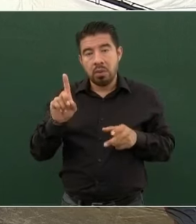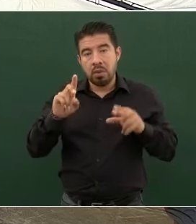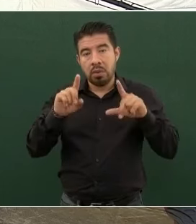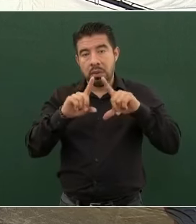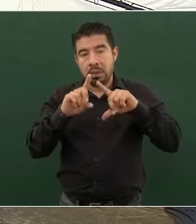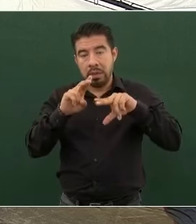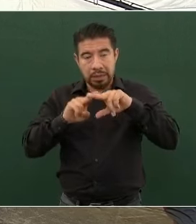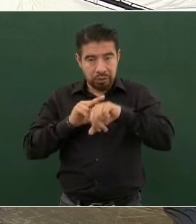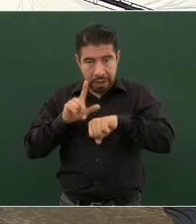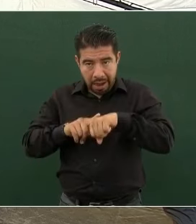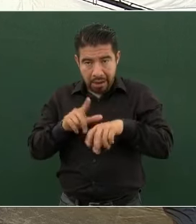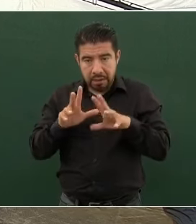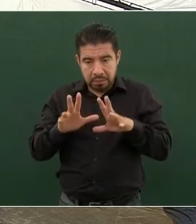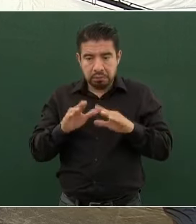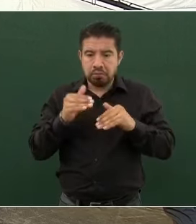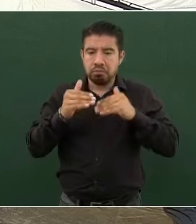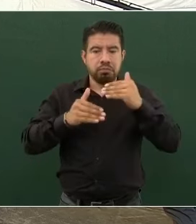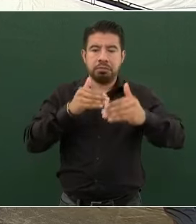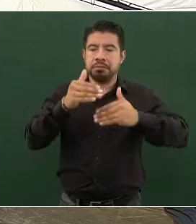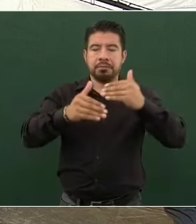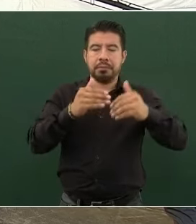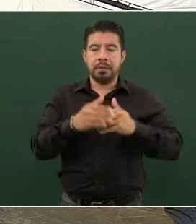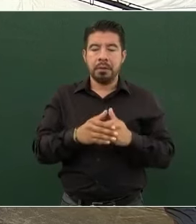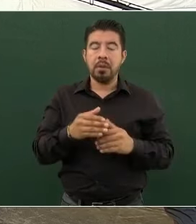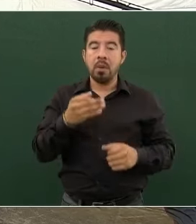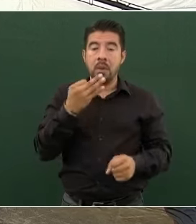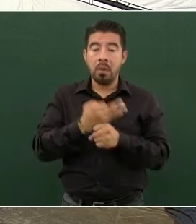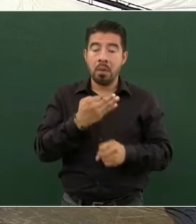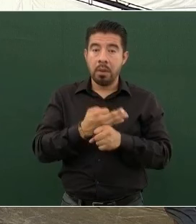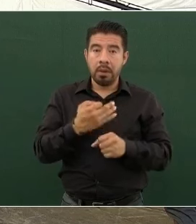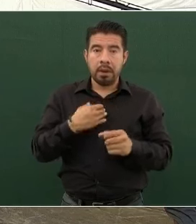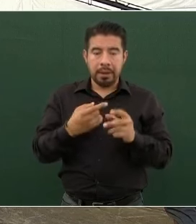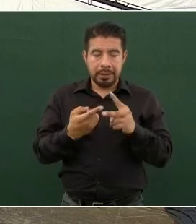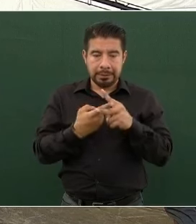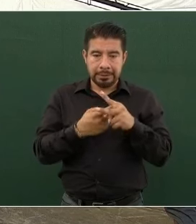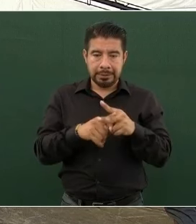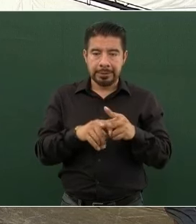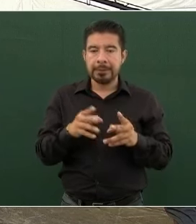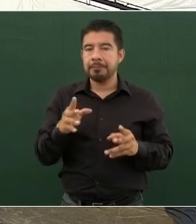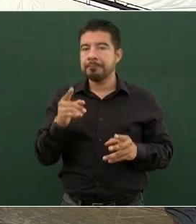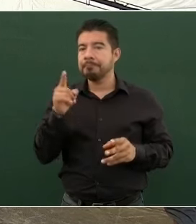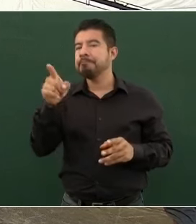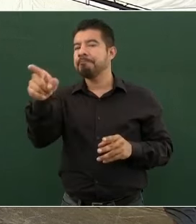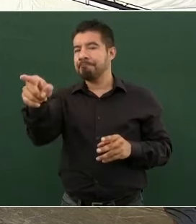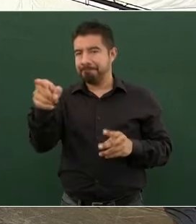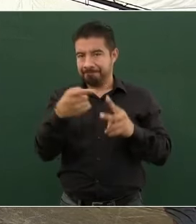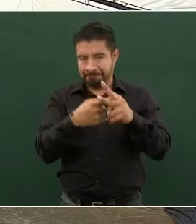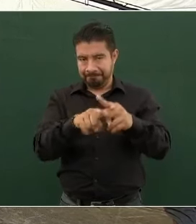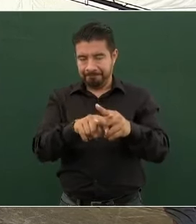y ahí nos vamos. Empezamos con un… A ver, continúo.